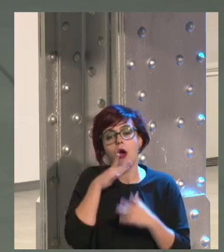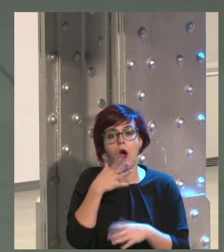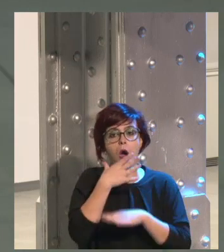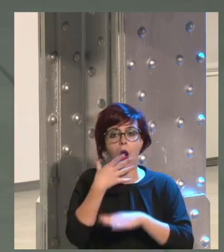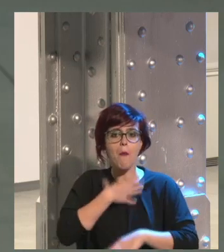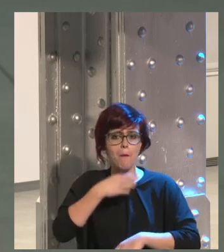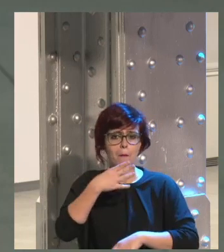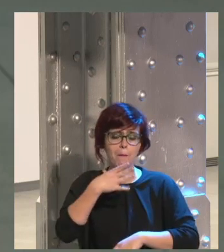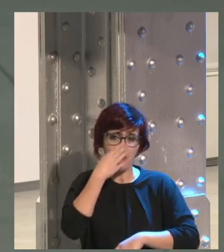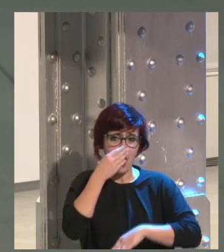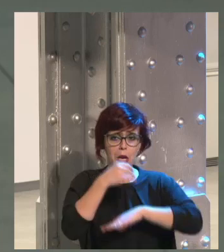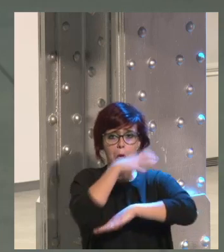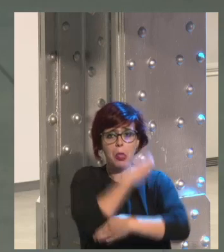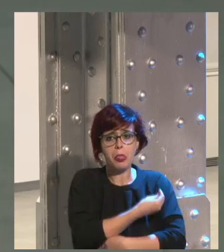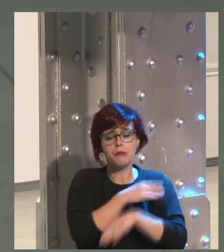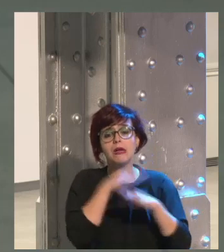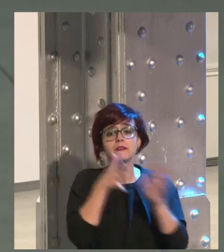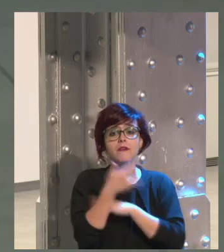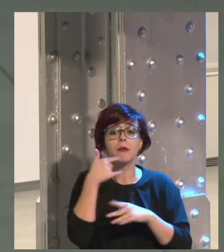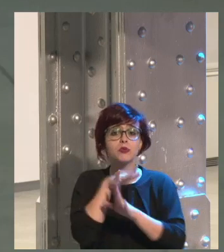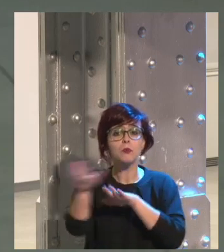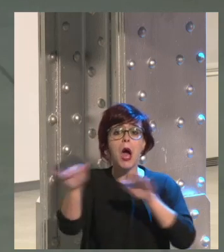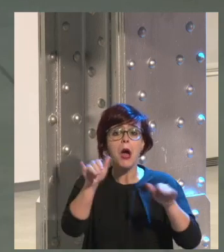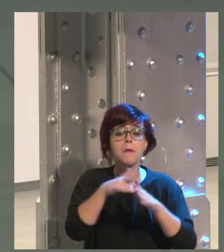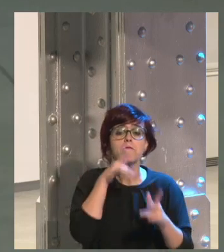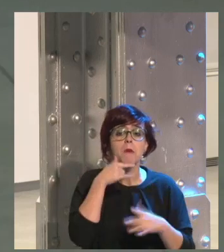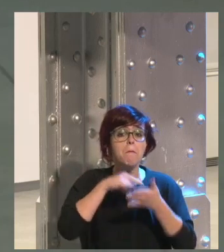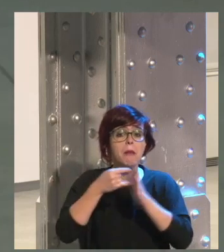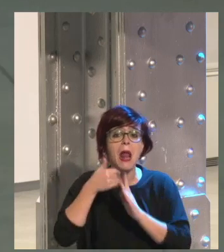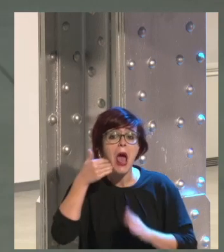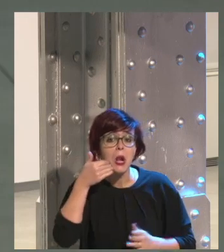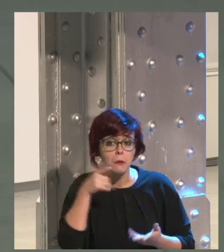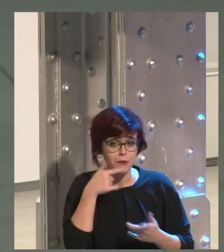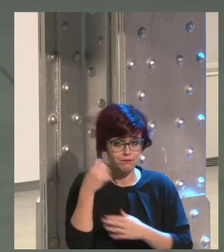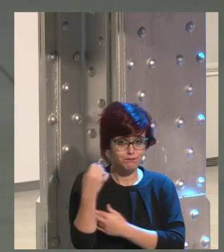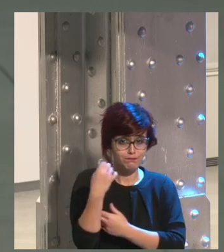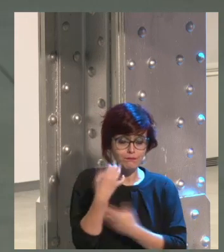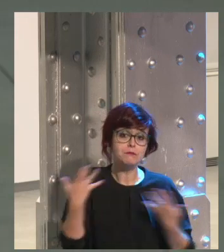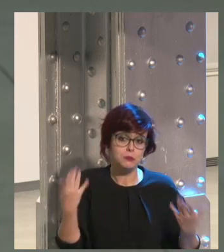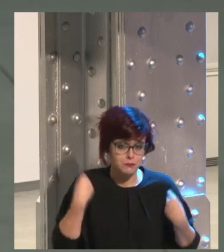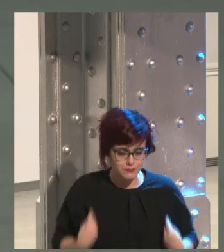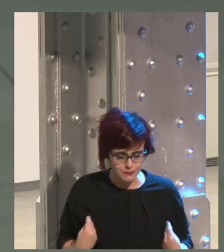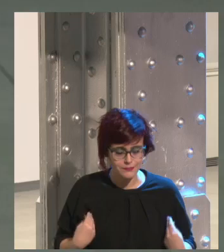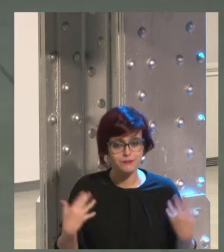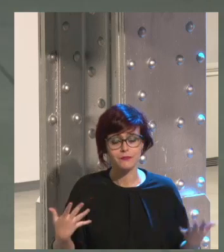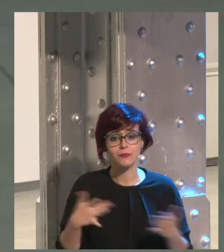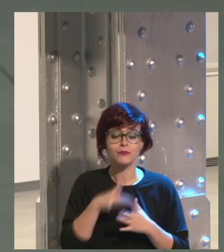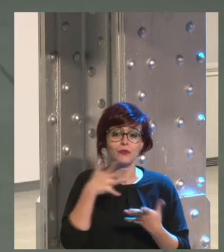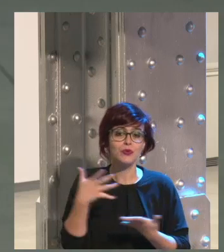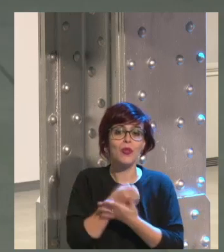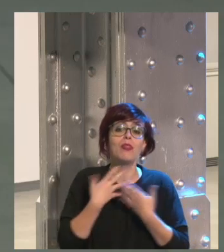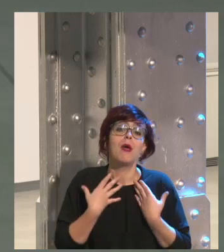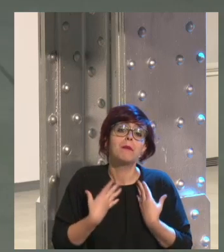perro y a lo mejor es que nadie te ha aceptado salir esa tarde al cine realmente y estás hecho pero bueno depresión todo el mundo